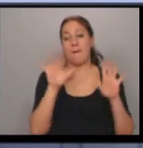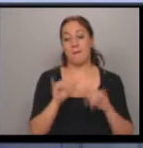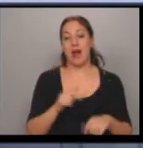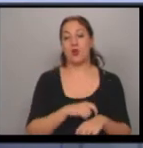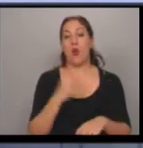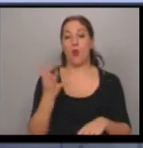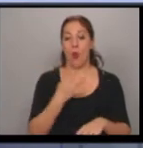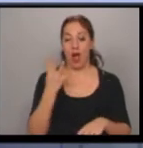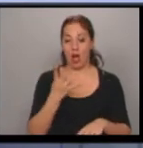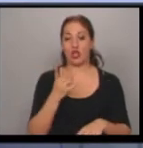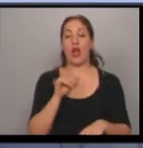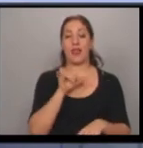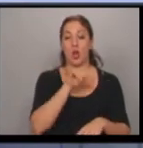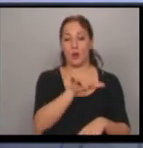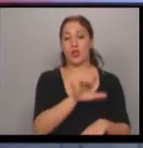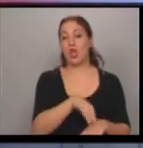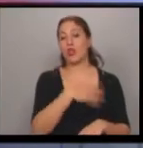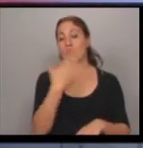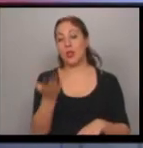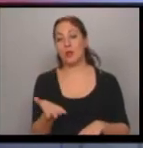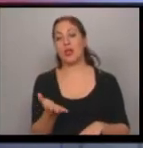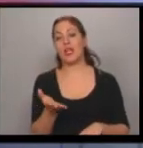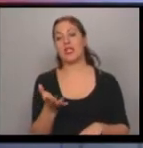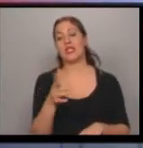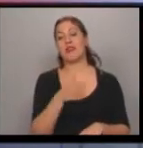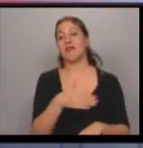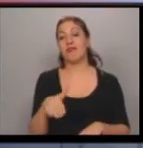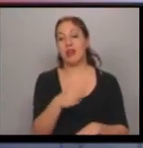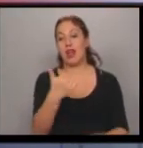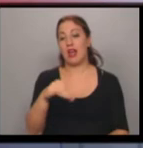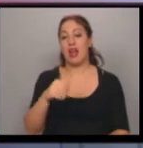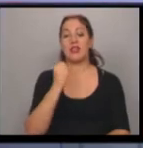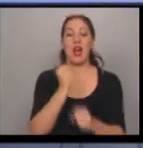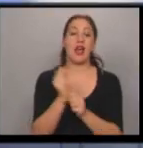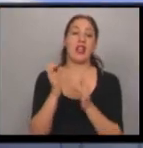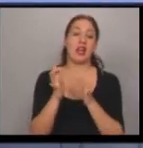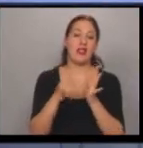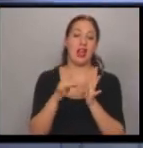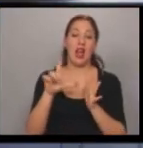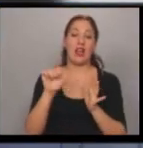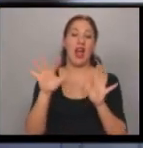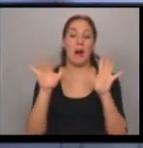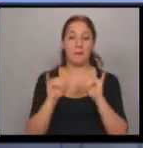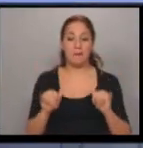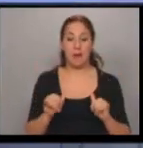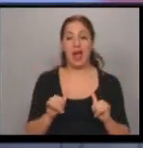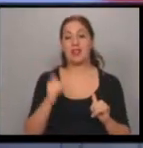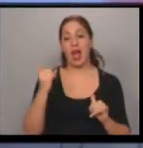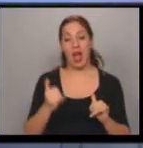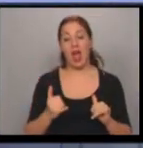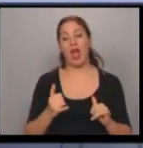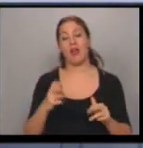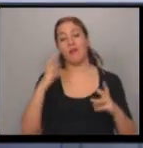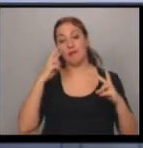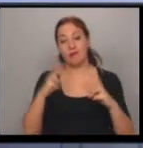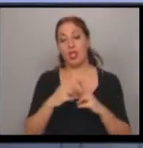en el aeropuerto, luego va a recorrer las calles, va a ir hasta la catedral de La Paz, se va a encontrar con distintos sectores allí, va a tener un